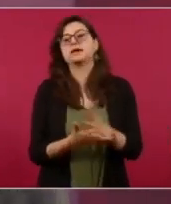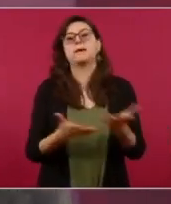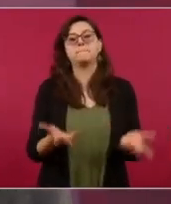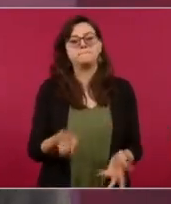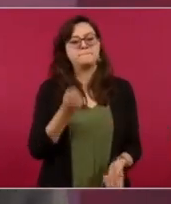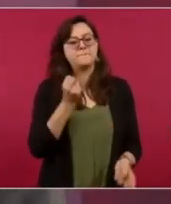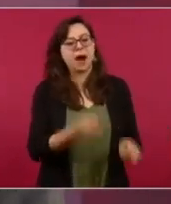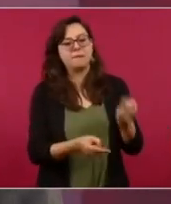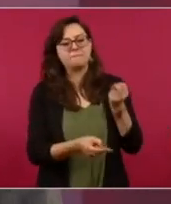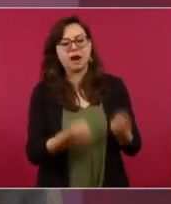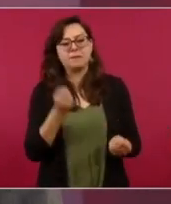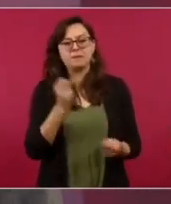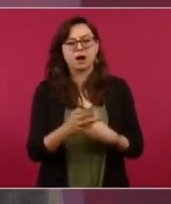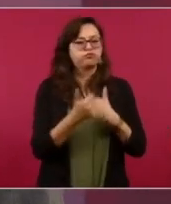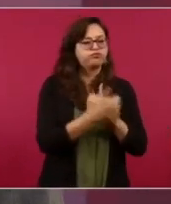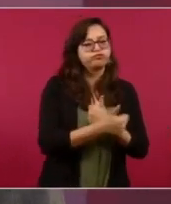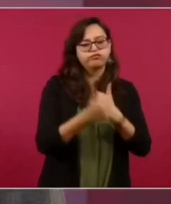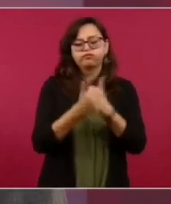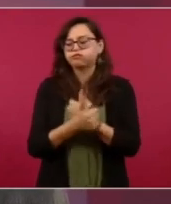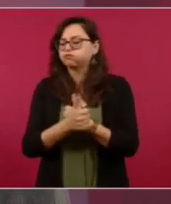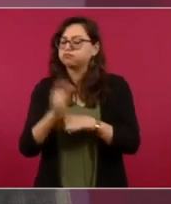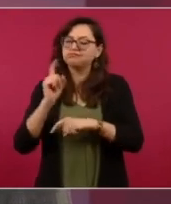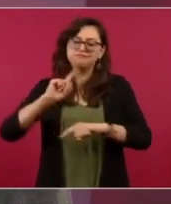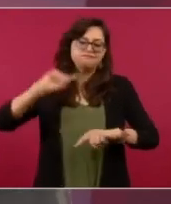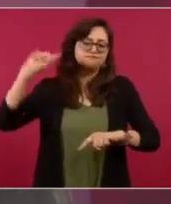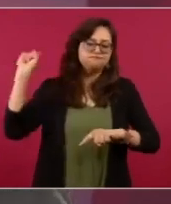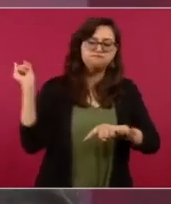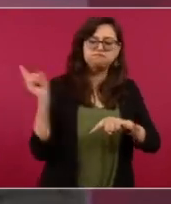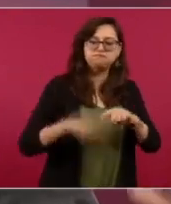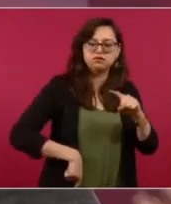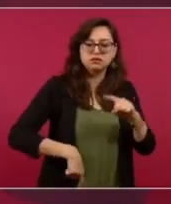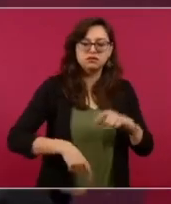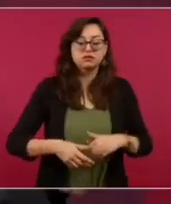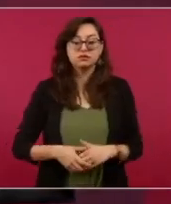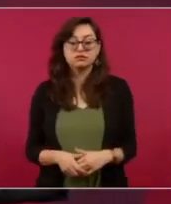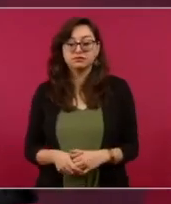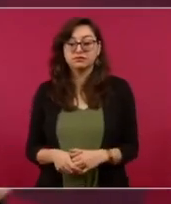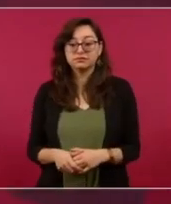privilegios y eso